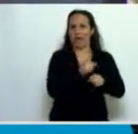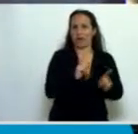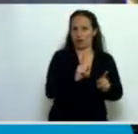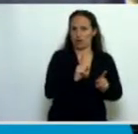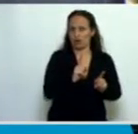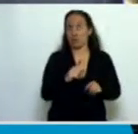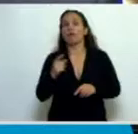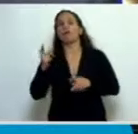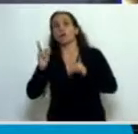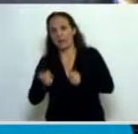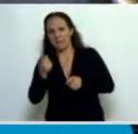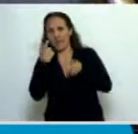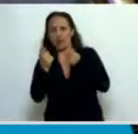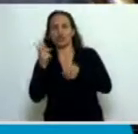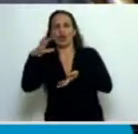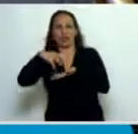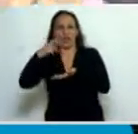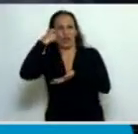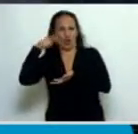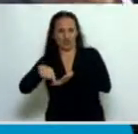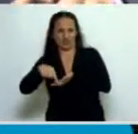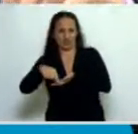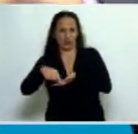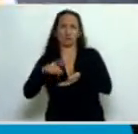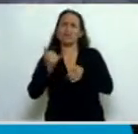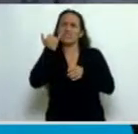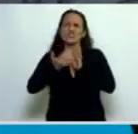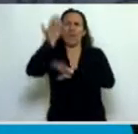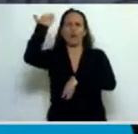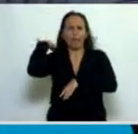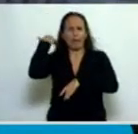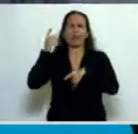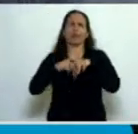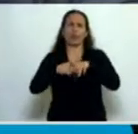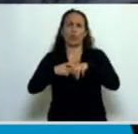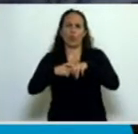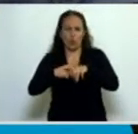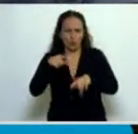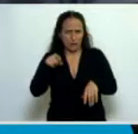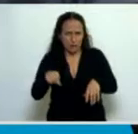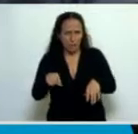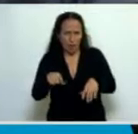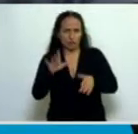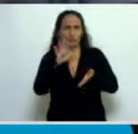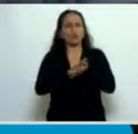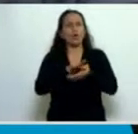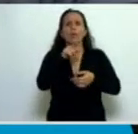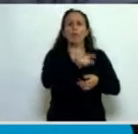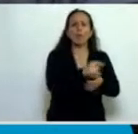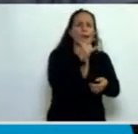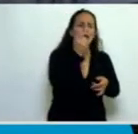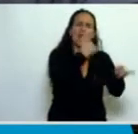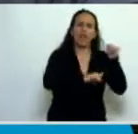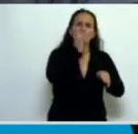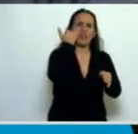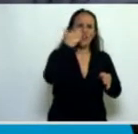Congreso. Expresamente y en consonancia con lo que ya discutimos oportunamente en ocasión de la nacionalización de las